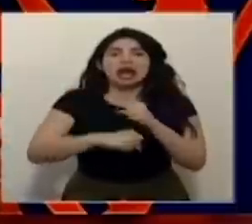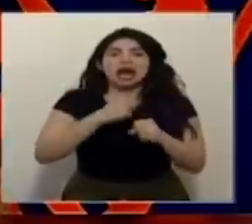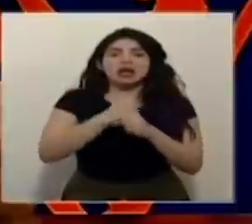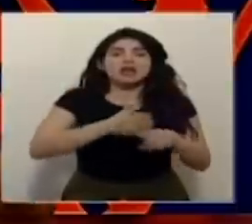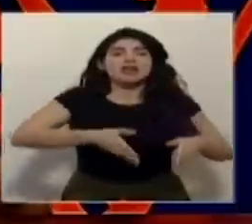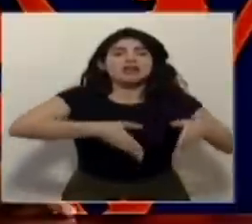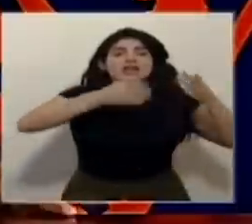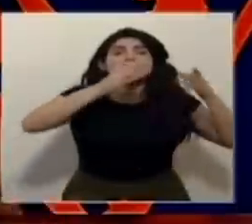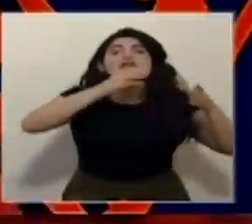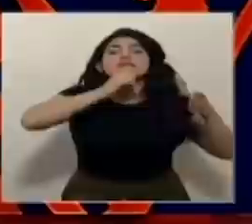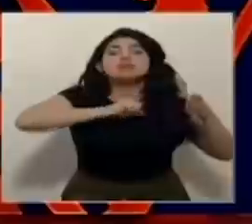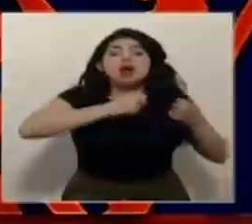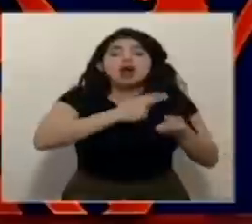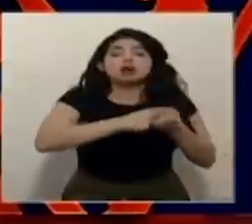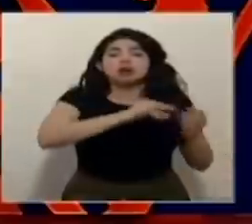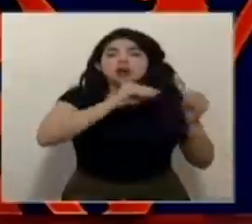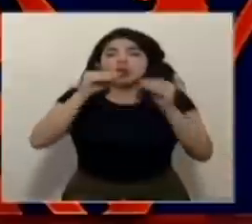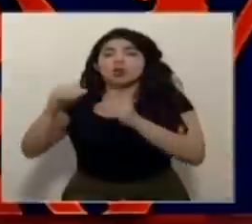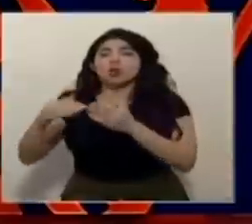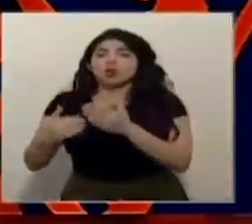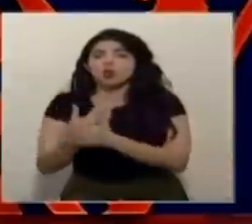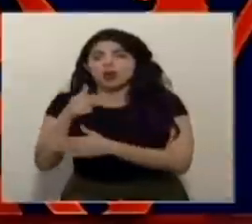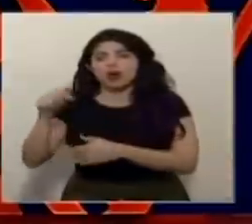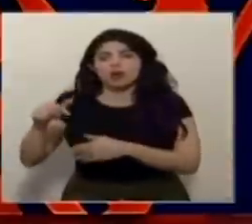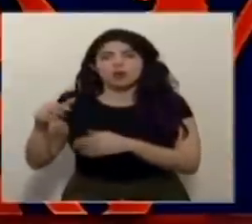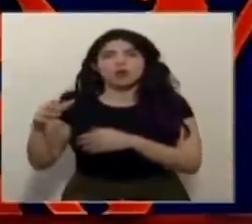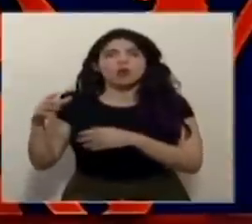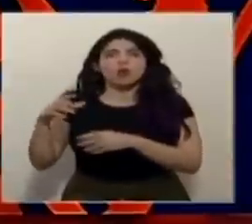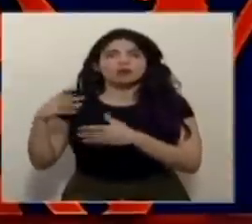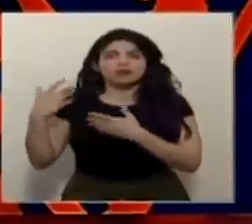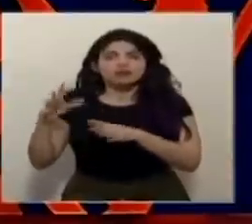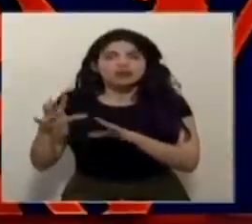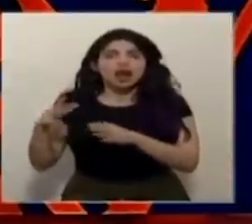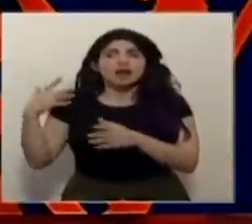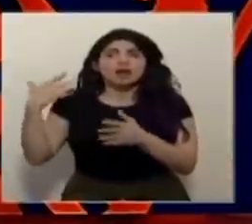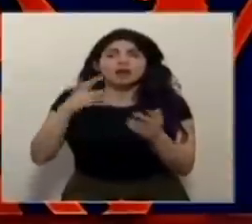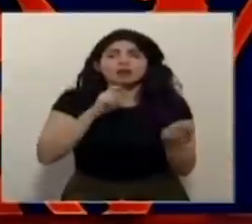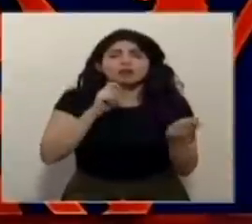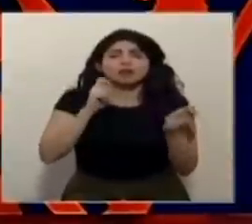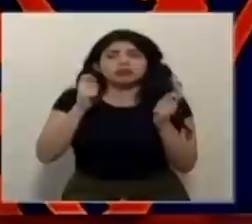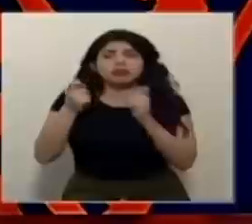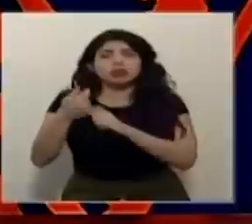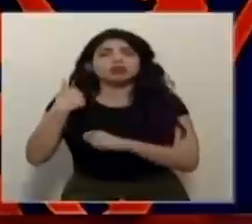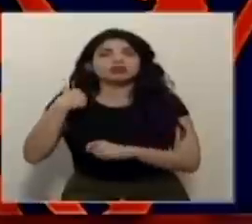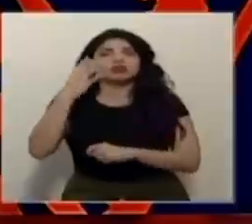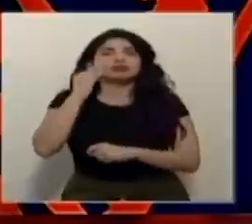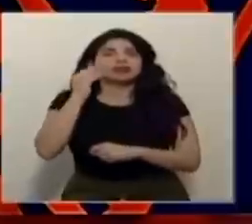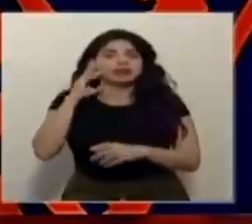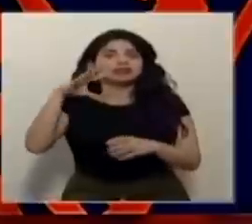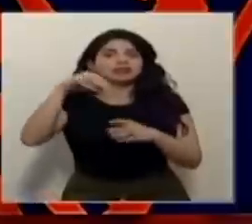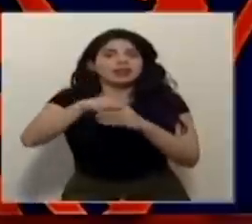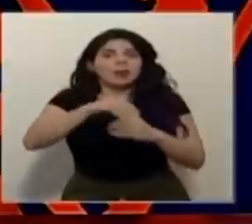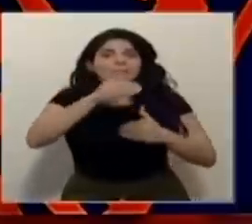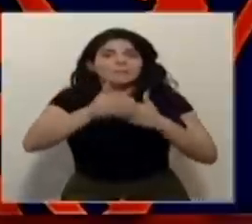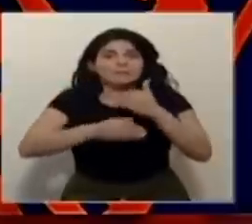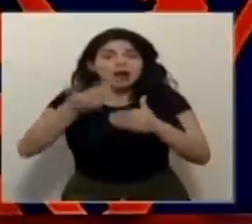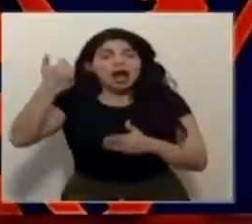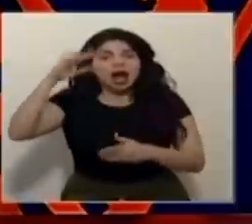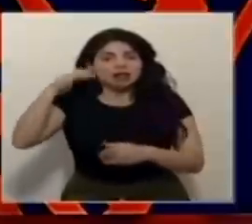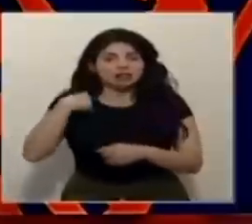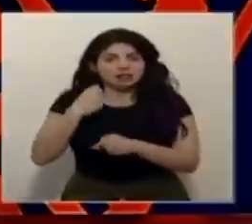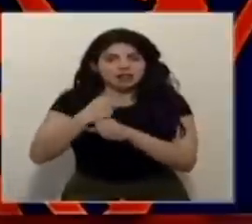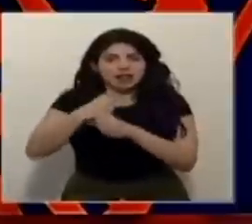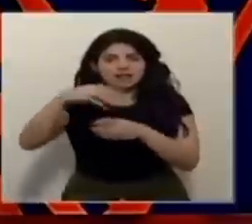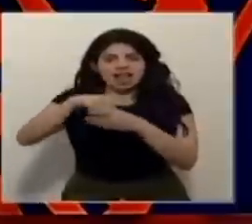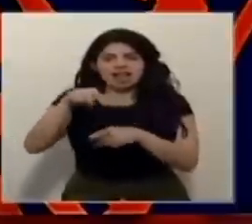viejo, el antiguo hospital, al edificio nuevo. Fue todo un proceso de transición. A mí me tocó vivir parte de ese proceso. Yo trabajé ahí